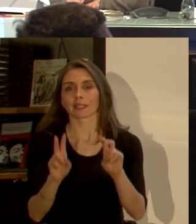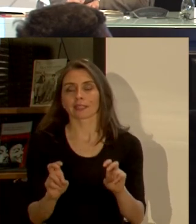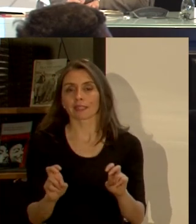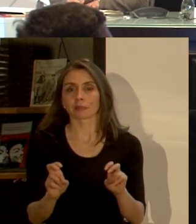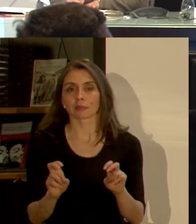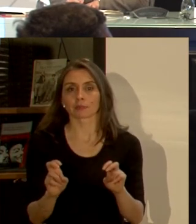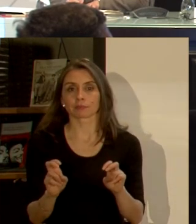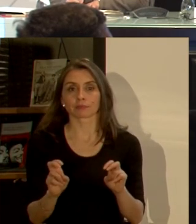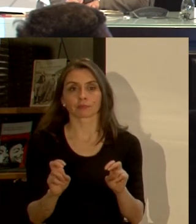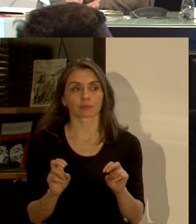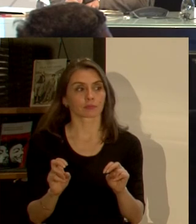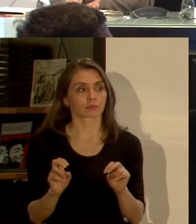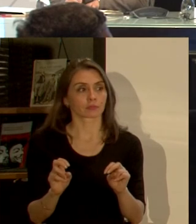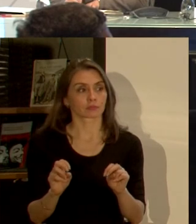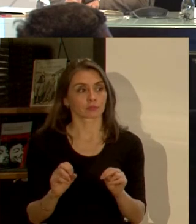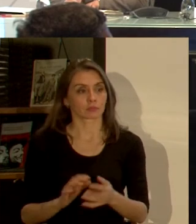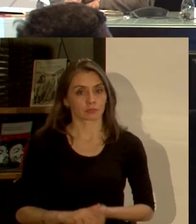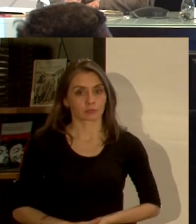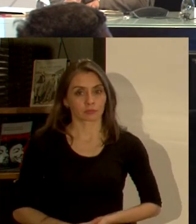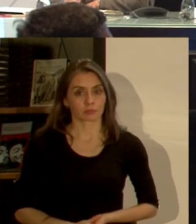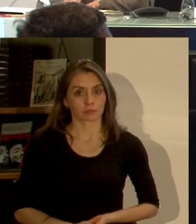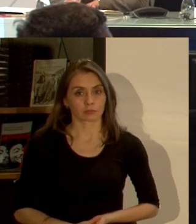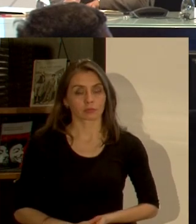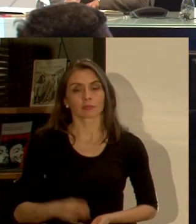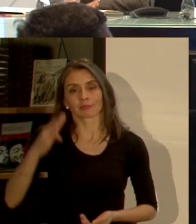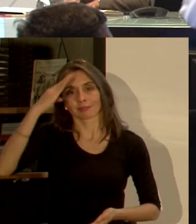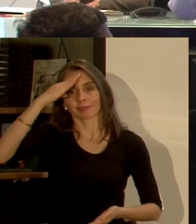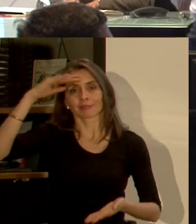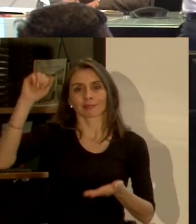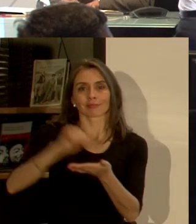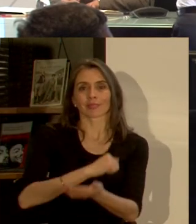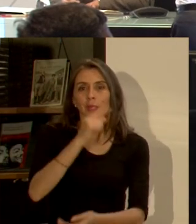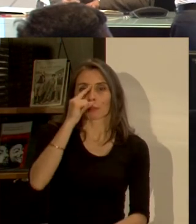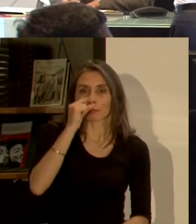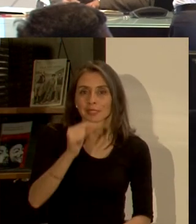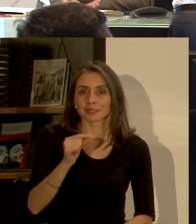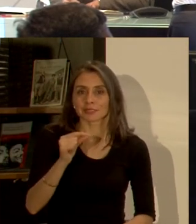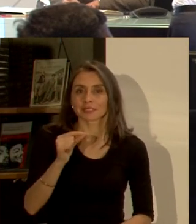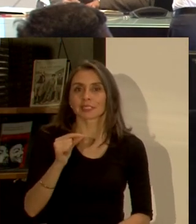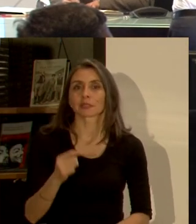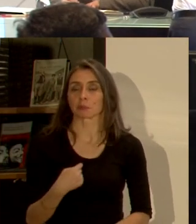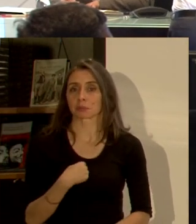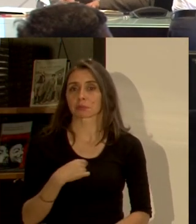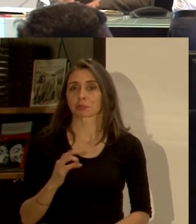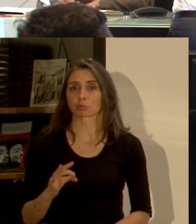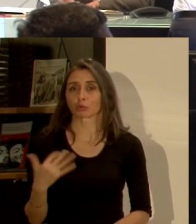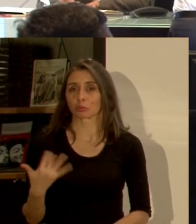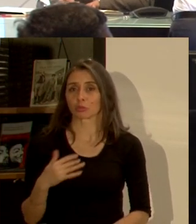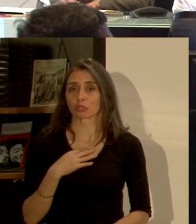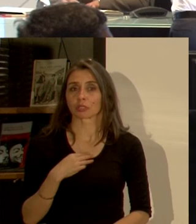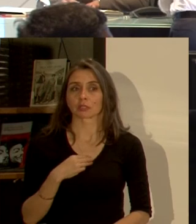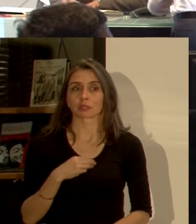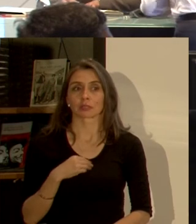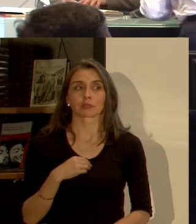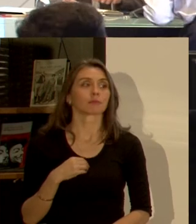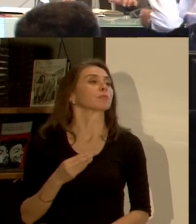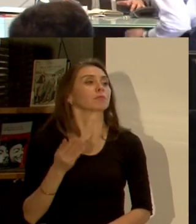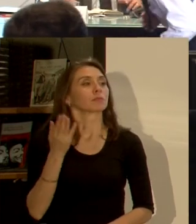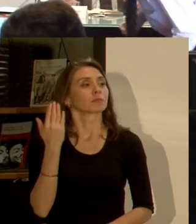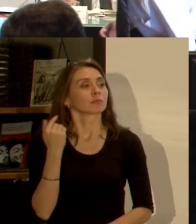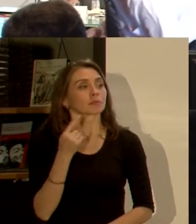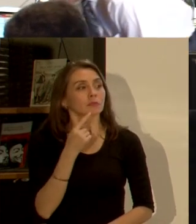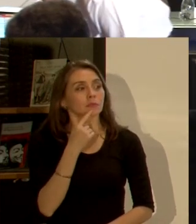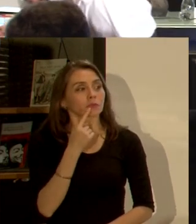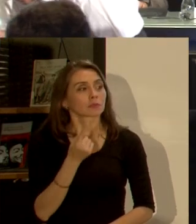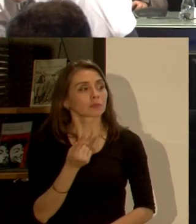la dictadura para mí es súper importante en algún minuto se estableció